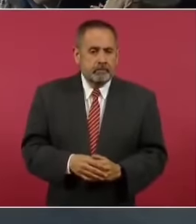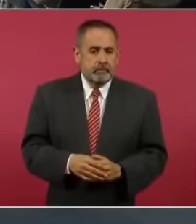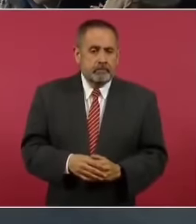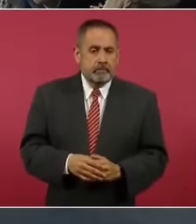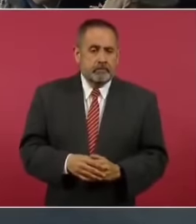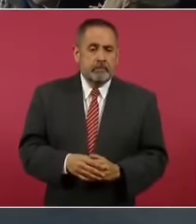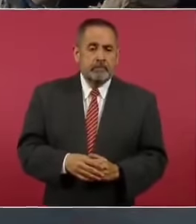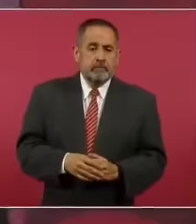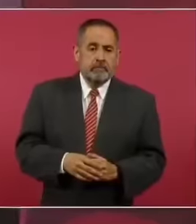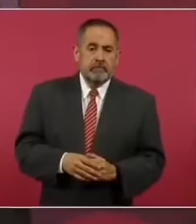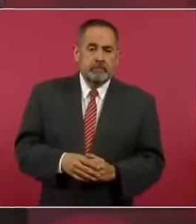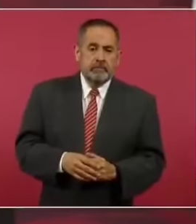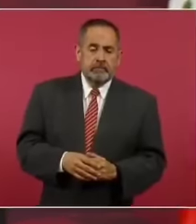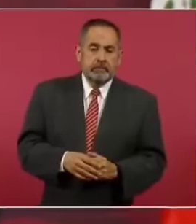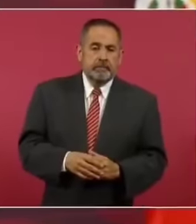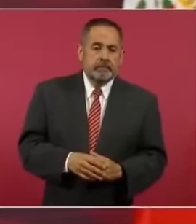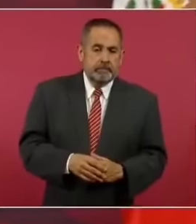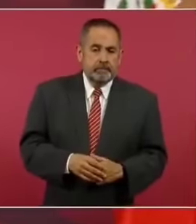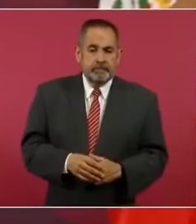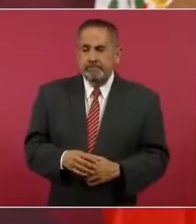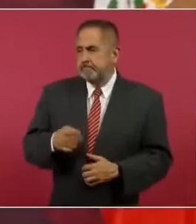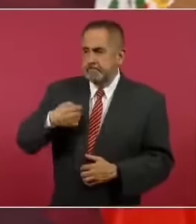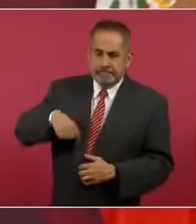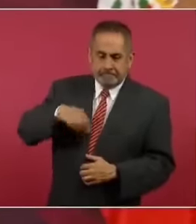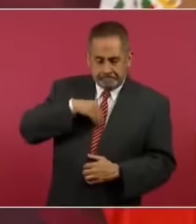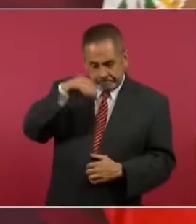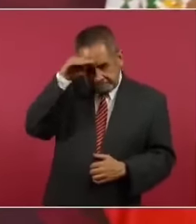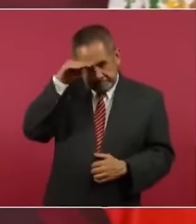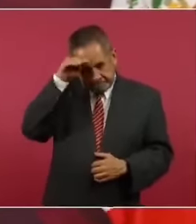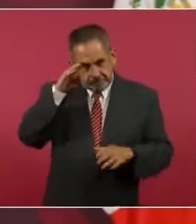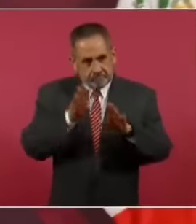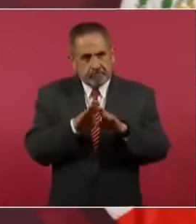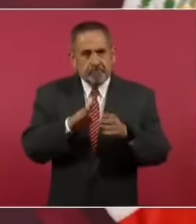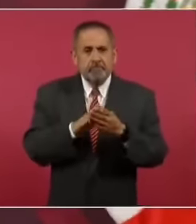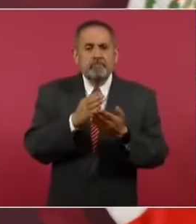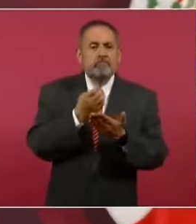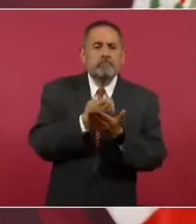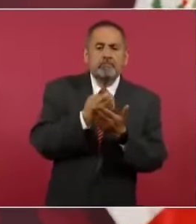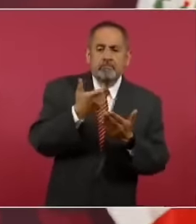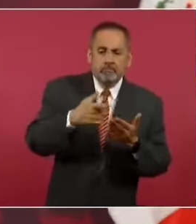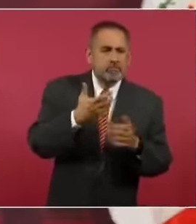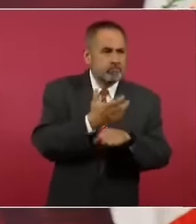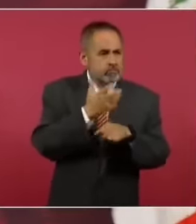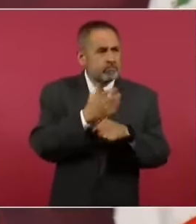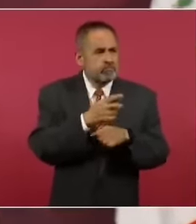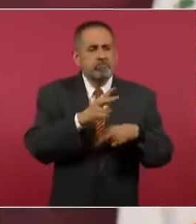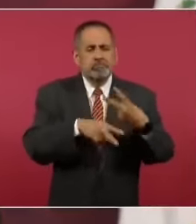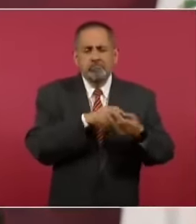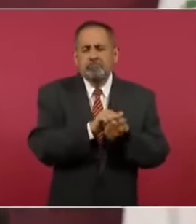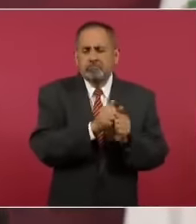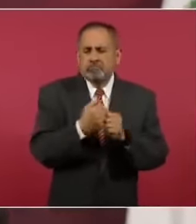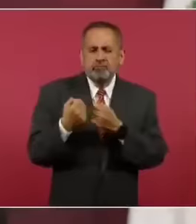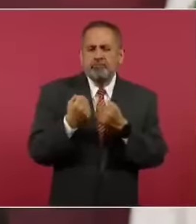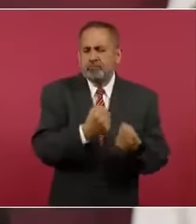Y nosotros esperamos que la economía de Estados Unidos se consolide, se fortalezca.